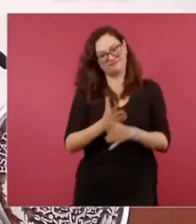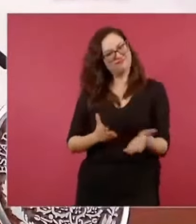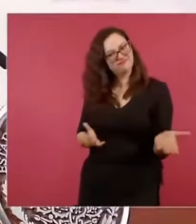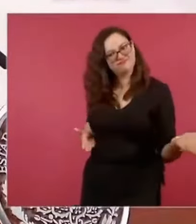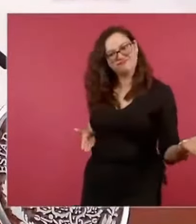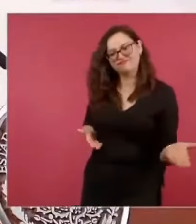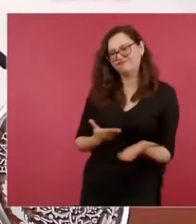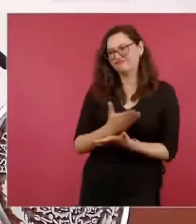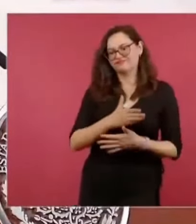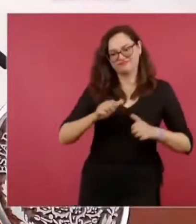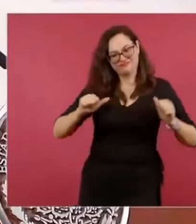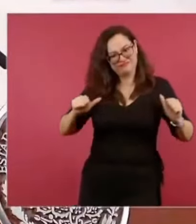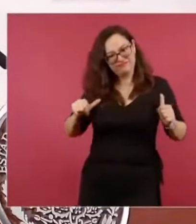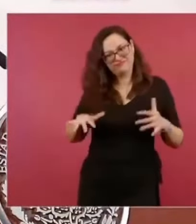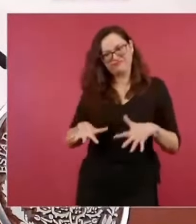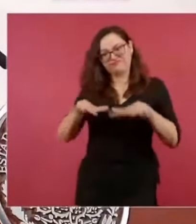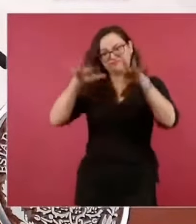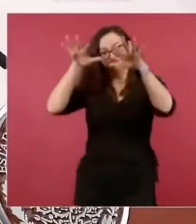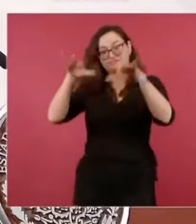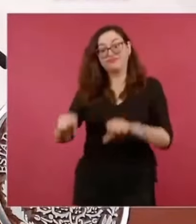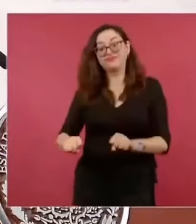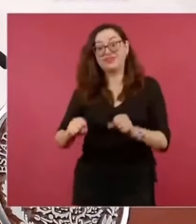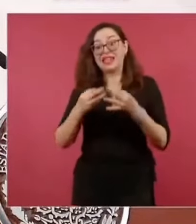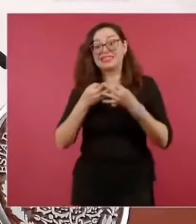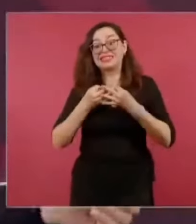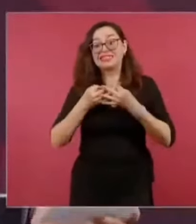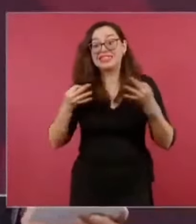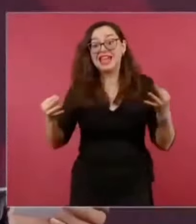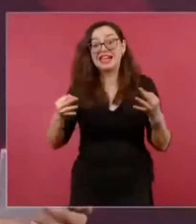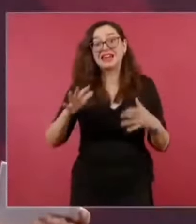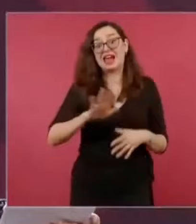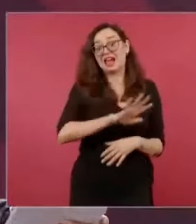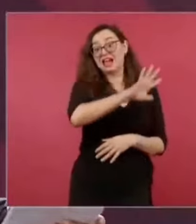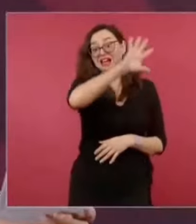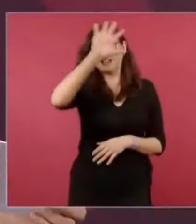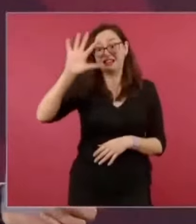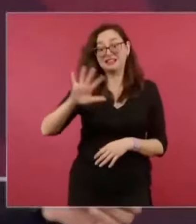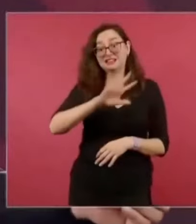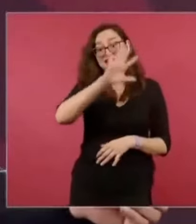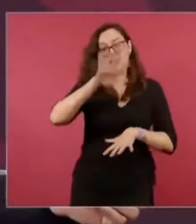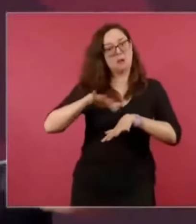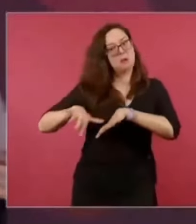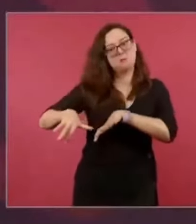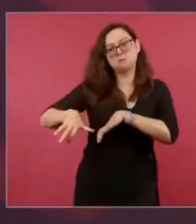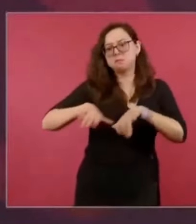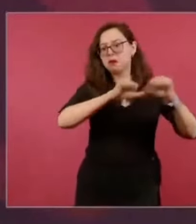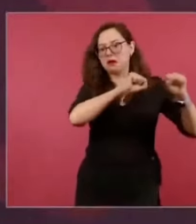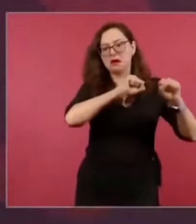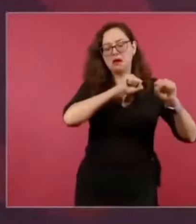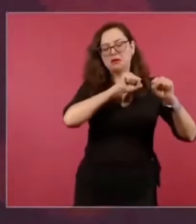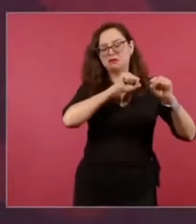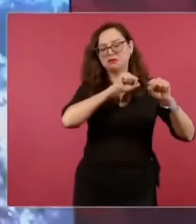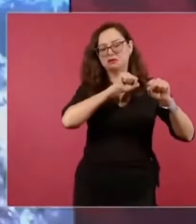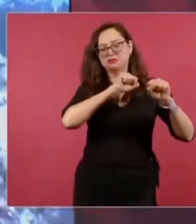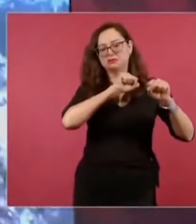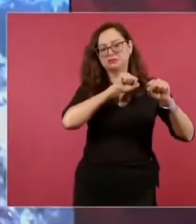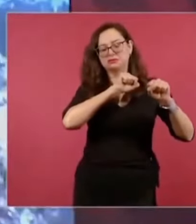que nos quitan más de la mitad del territorio.